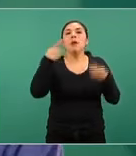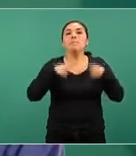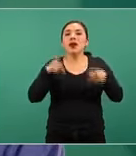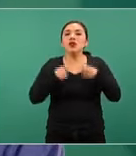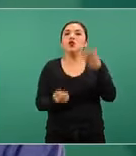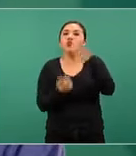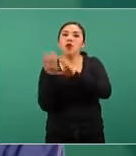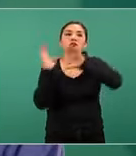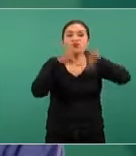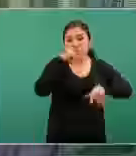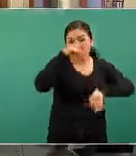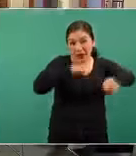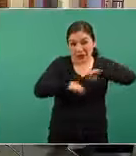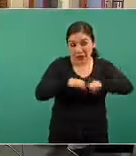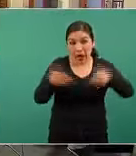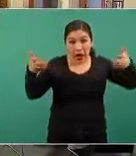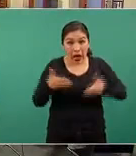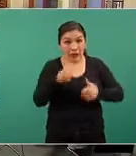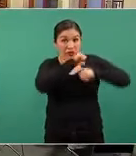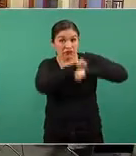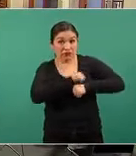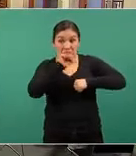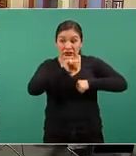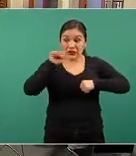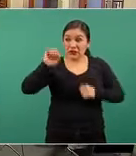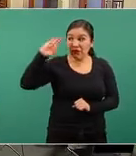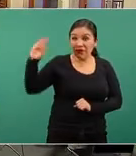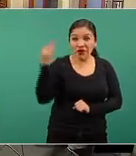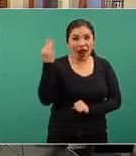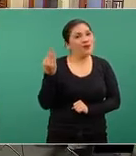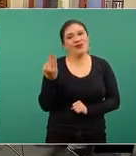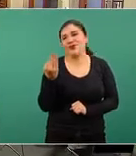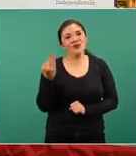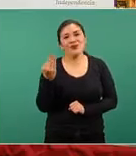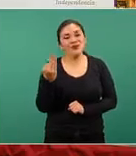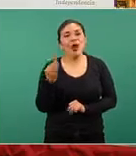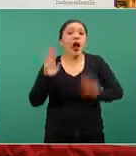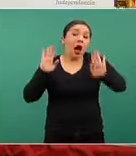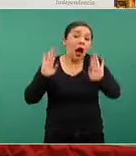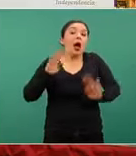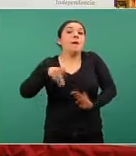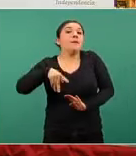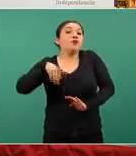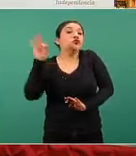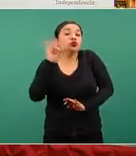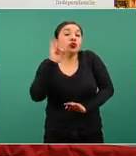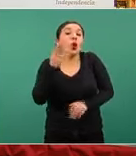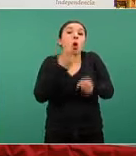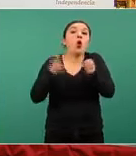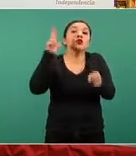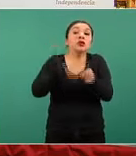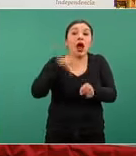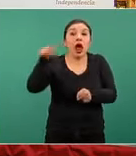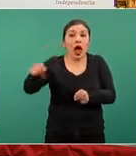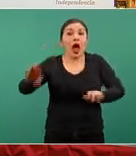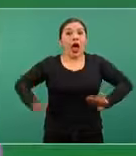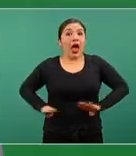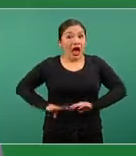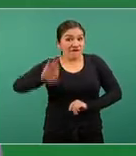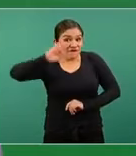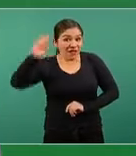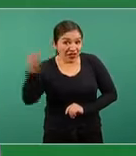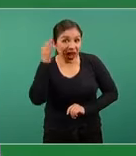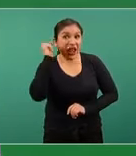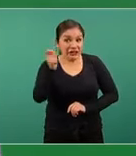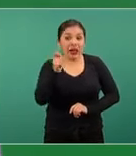no se hacen en la Secretaría de Salud federal, excepto para los hospitales que tienen esta característica,